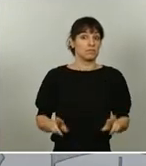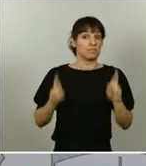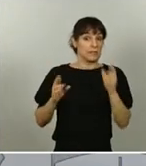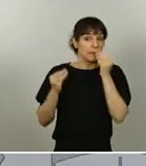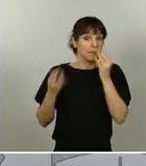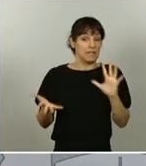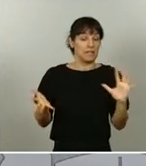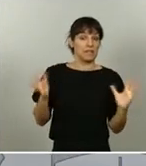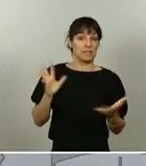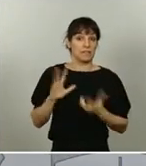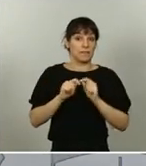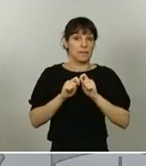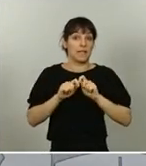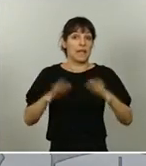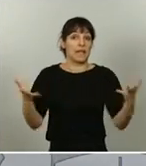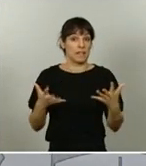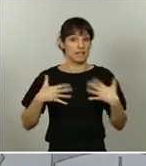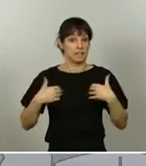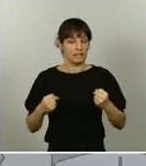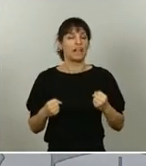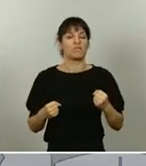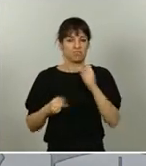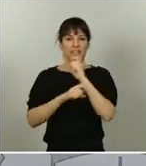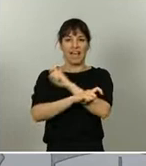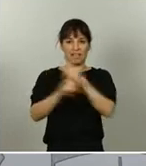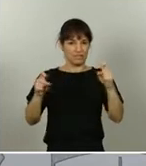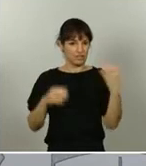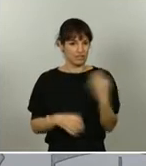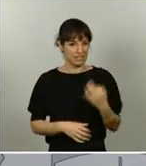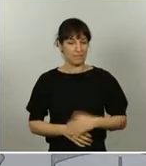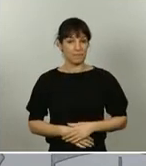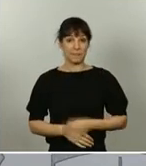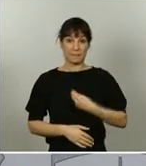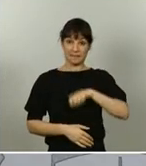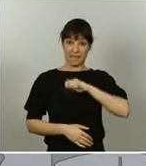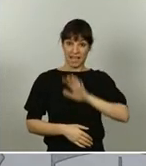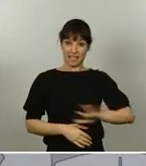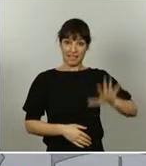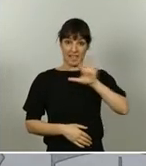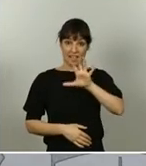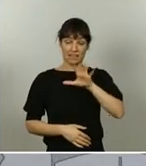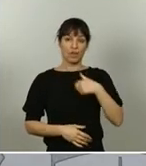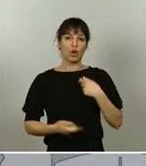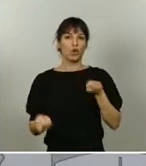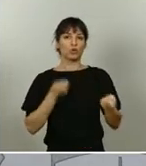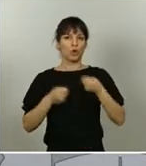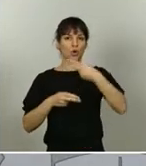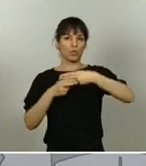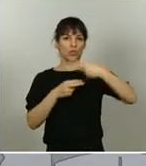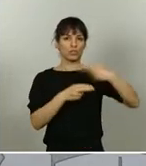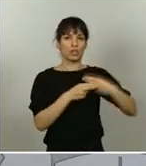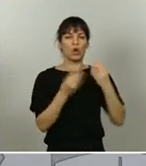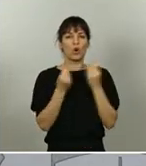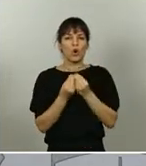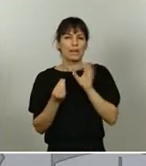la emergencia sanitaria, puedo anunciarles lo siguiente, y es que España levantará los controles fronterizos con todos los Estados miembros